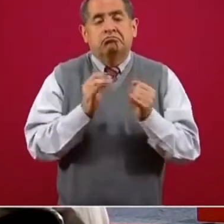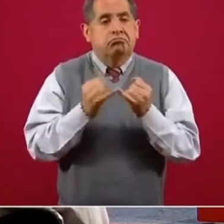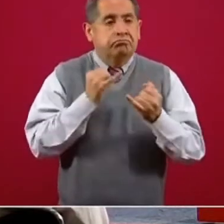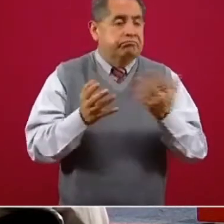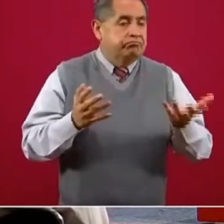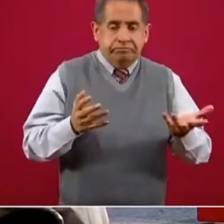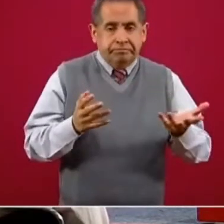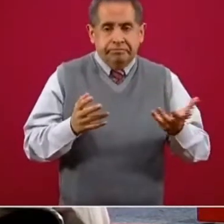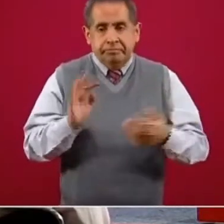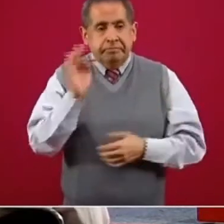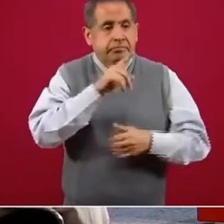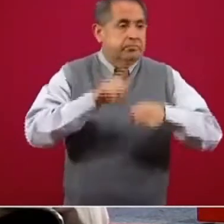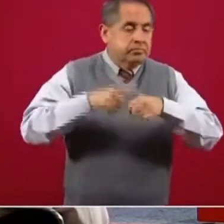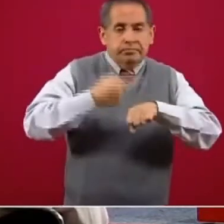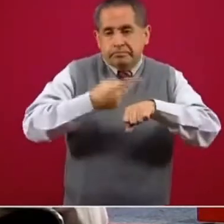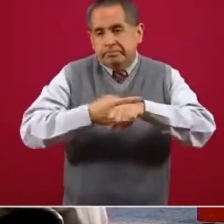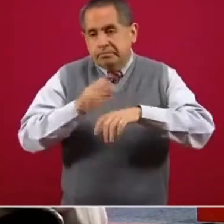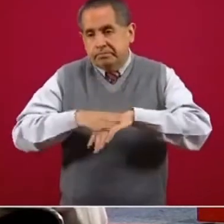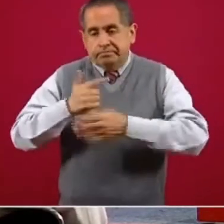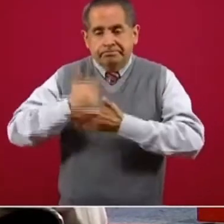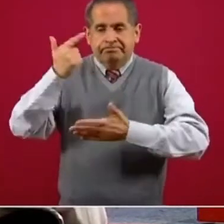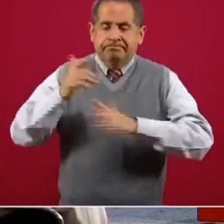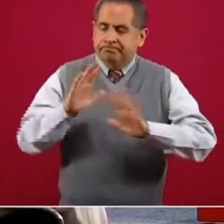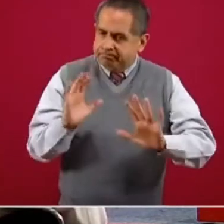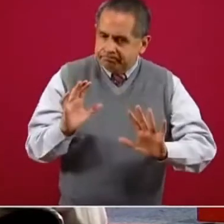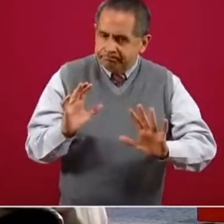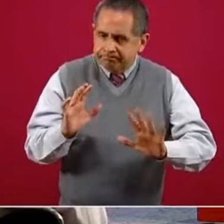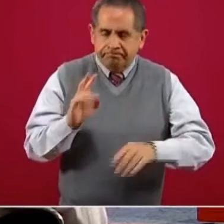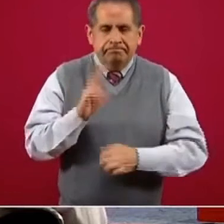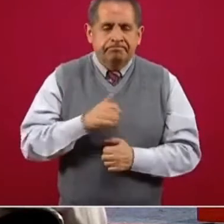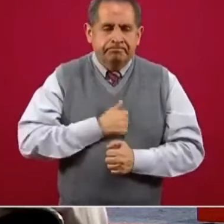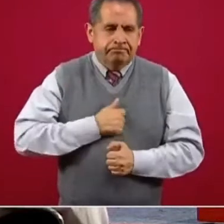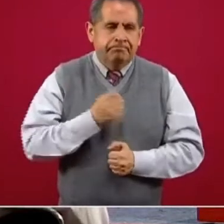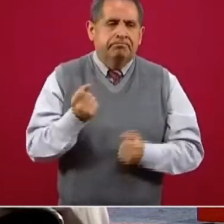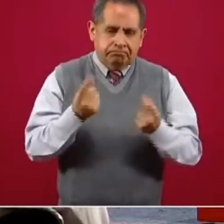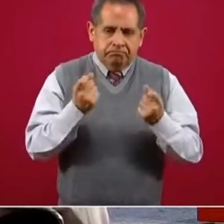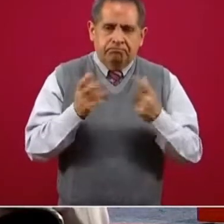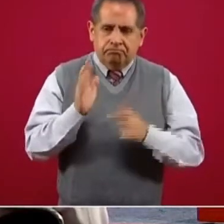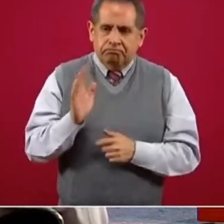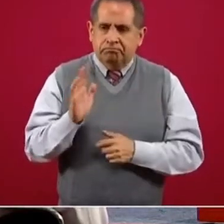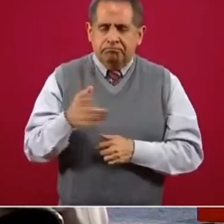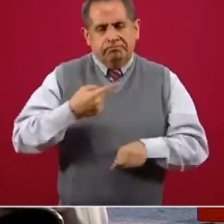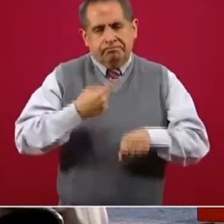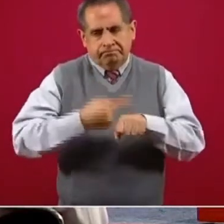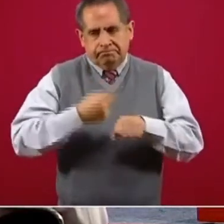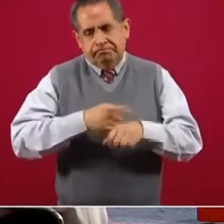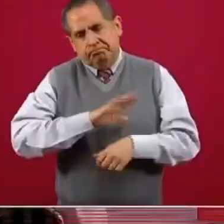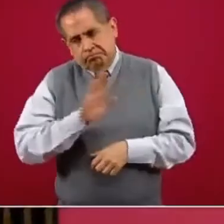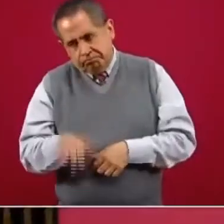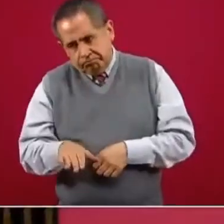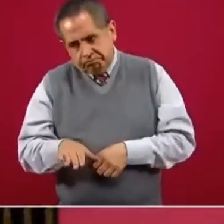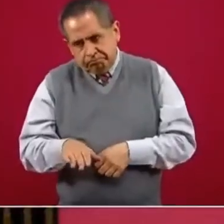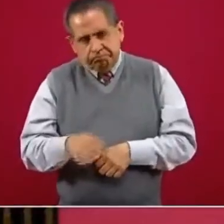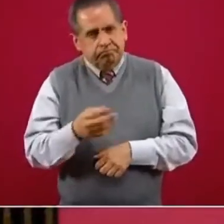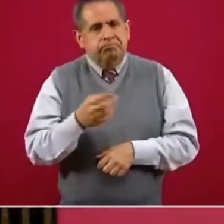riesgo de perecer, quienes están enfermos gravemente y quienes lamentablemente perdieron la vida por esta enfermedad, por esta